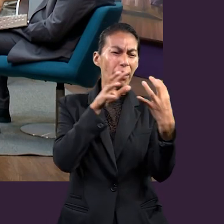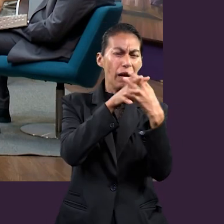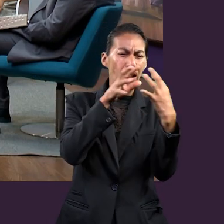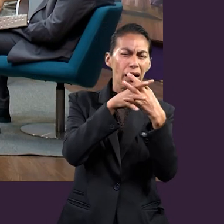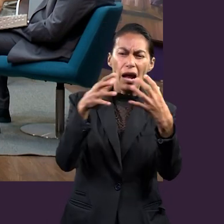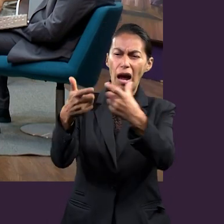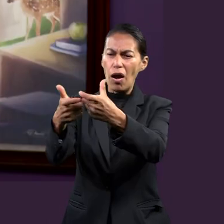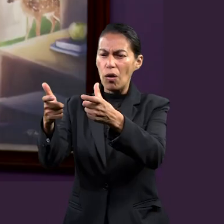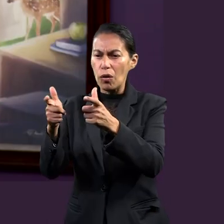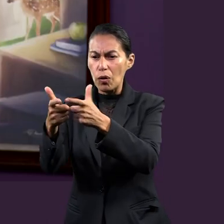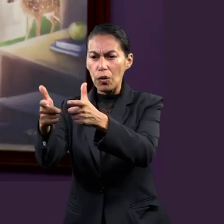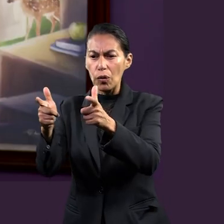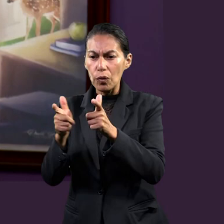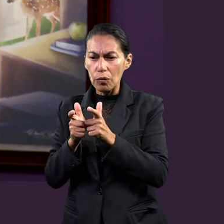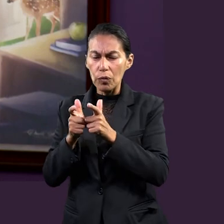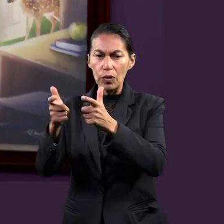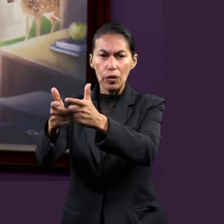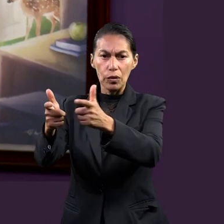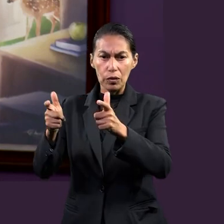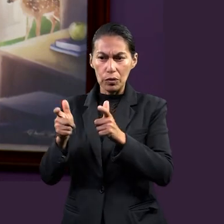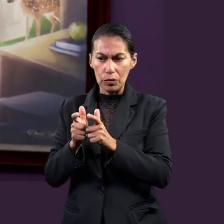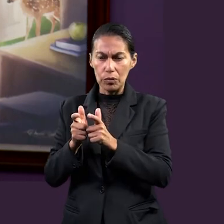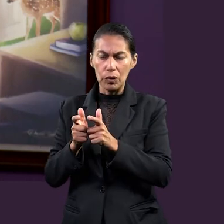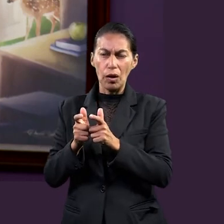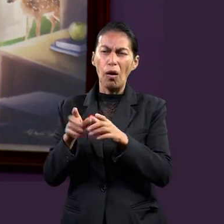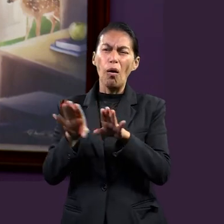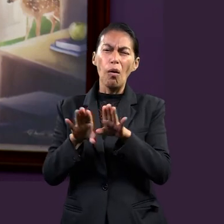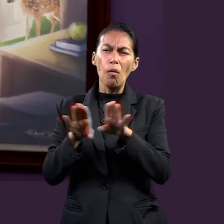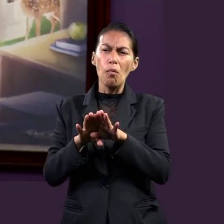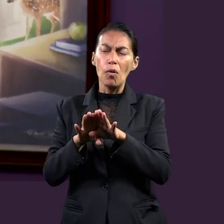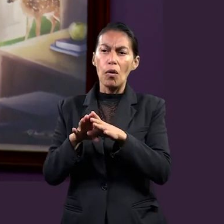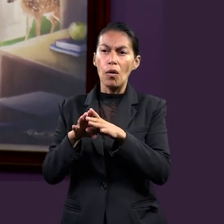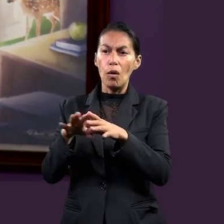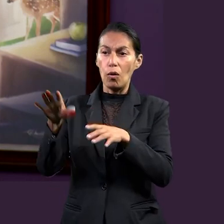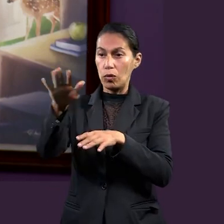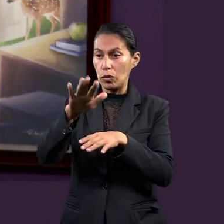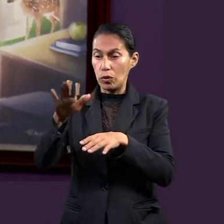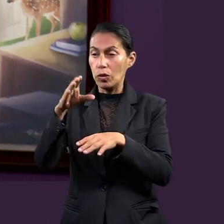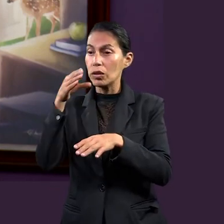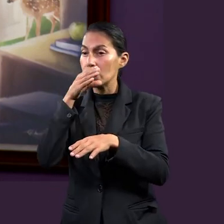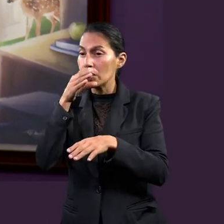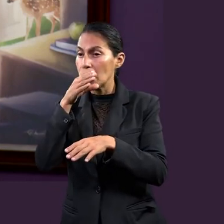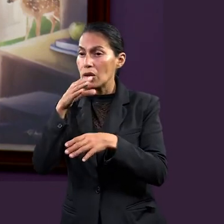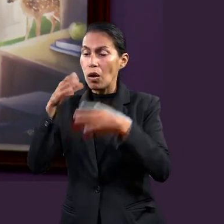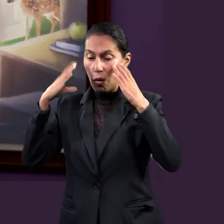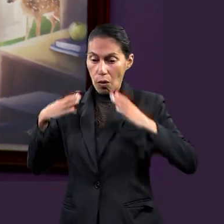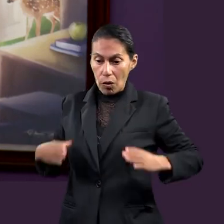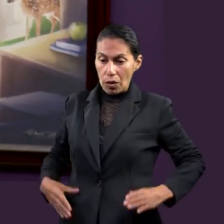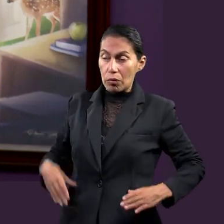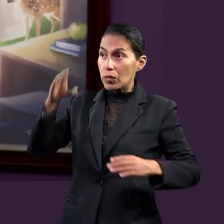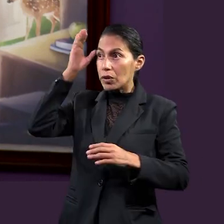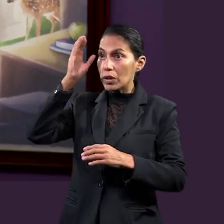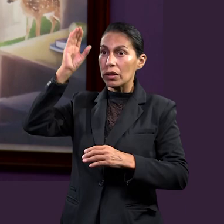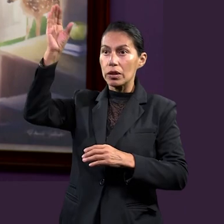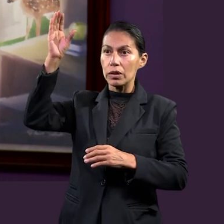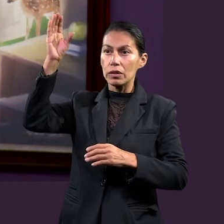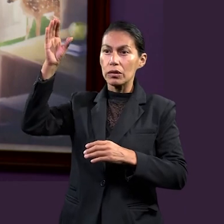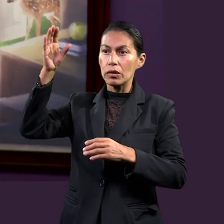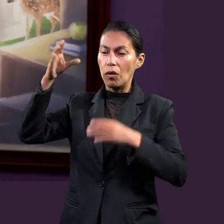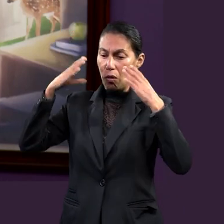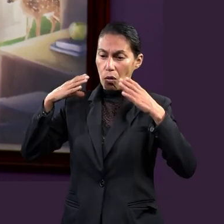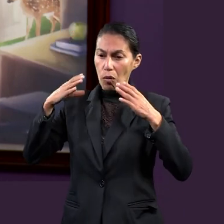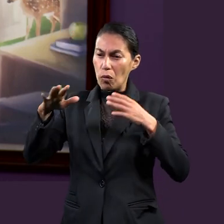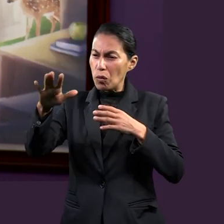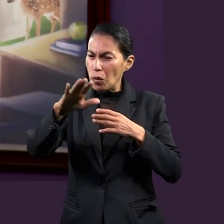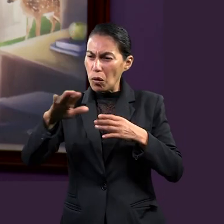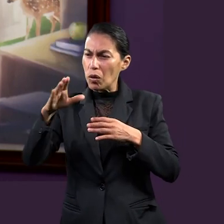cooperativa. Por ejemplo, vemos una analogía de la iglesia como el cuerpo de Cristo. Vemos a la iglesia como el templo de Dios.